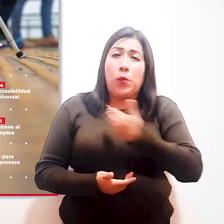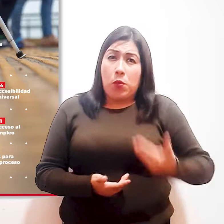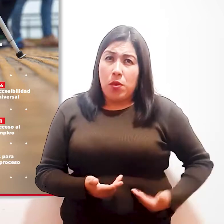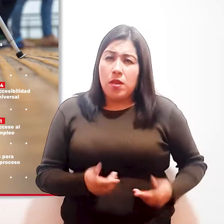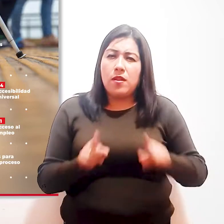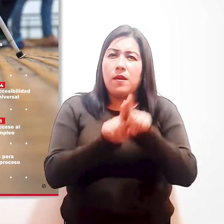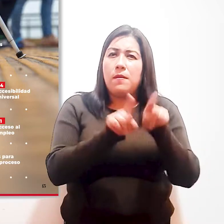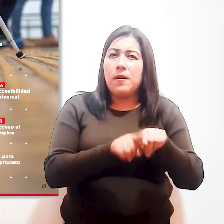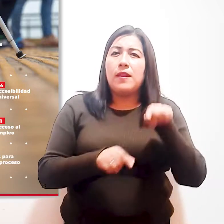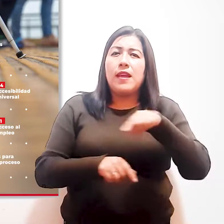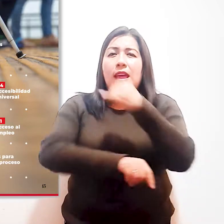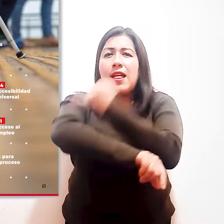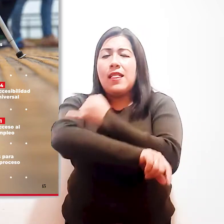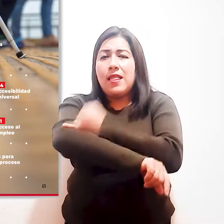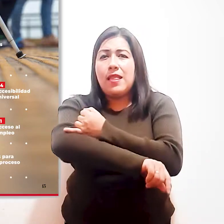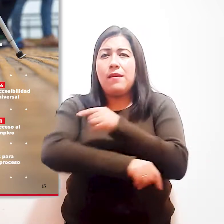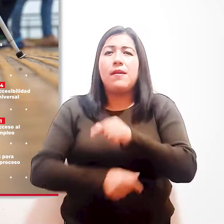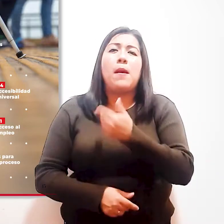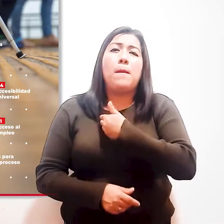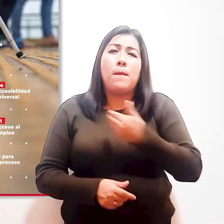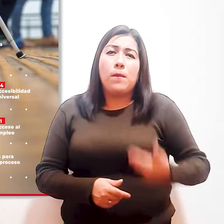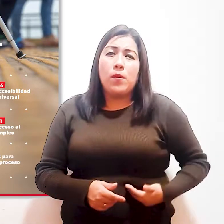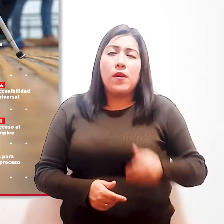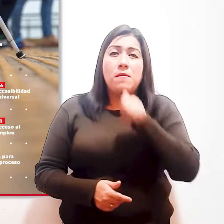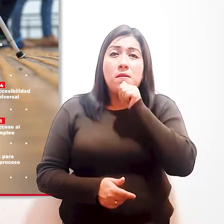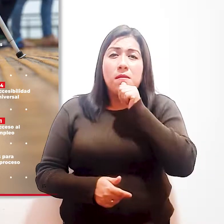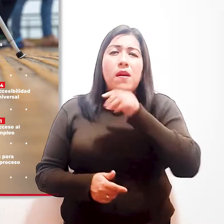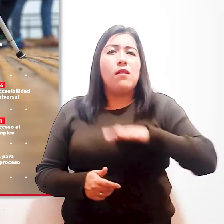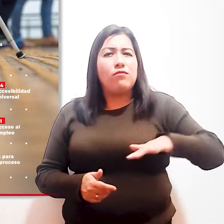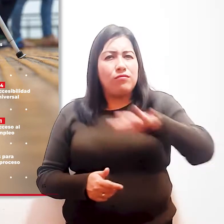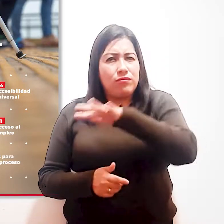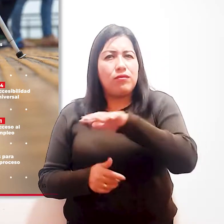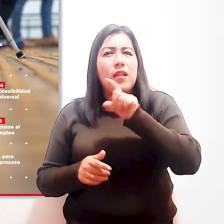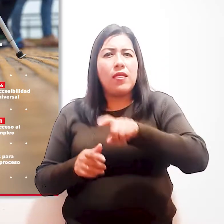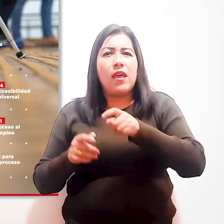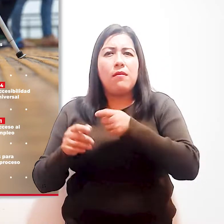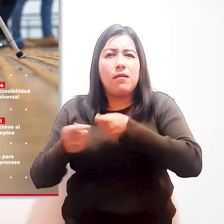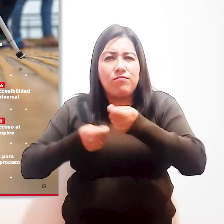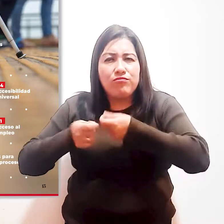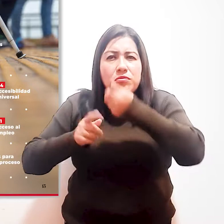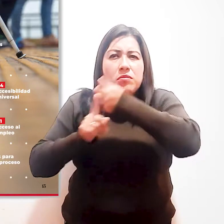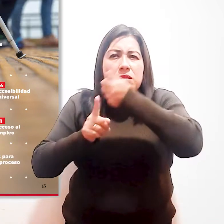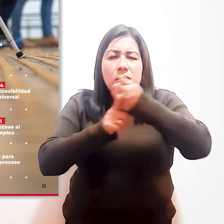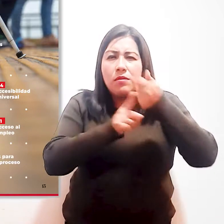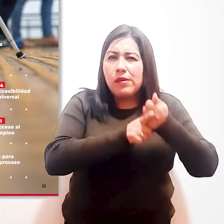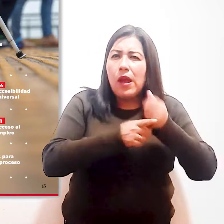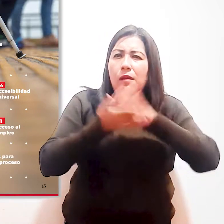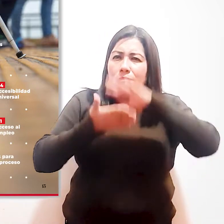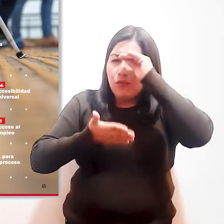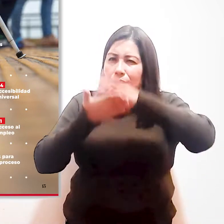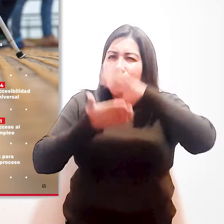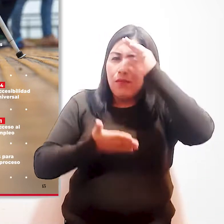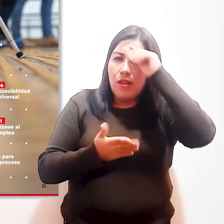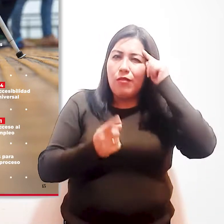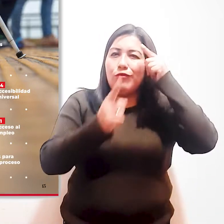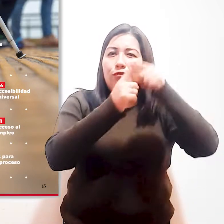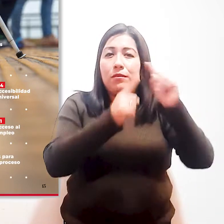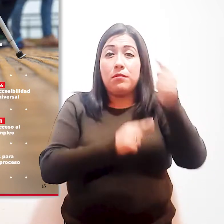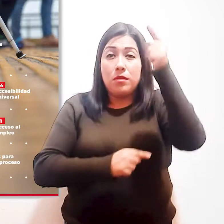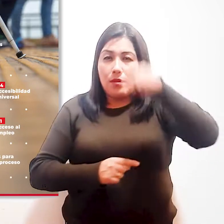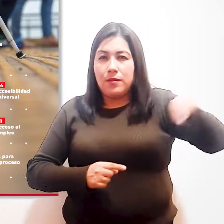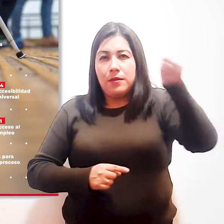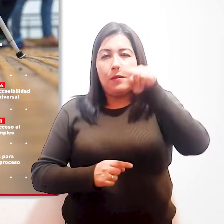privadas que brindan servicios de atención al público a través de equipos multidisciplinarios especializados por materias priorizadas.